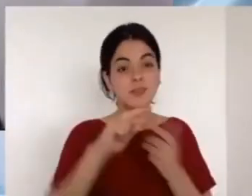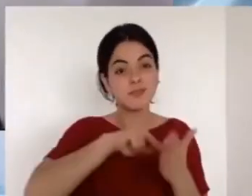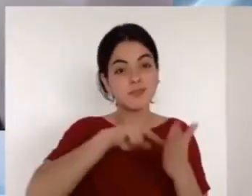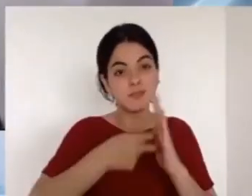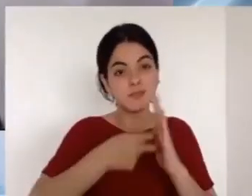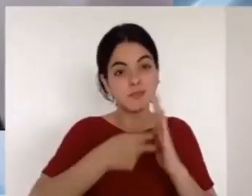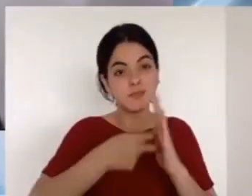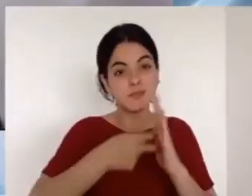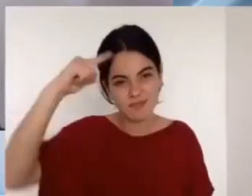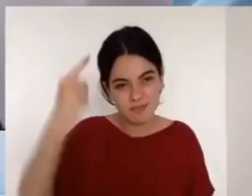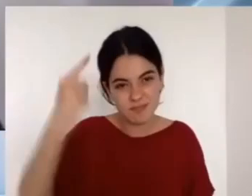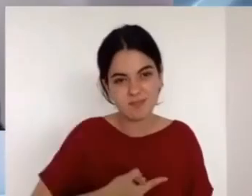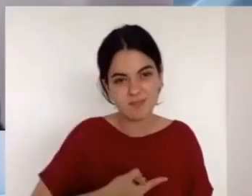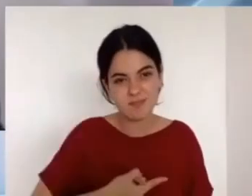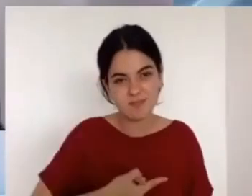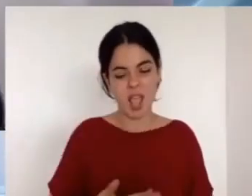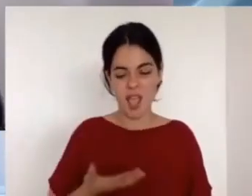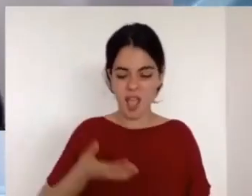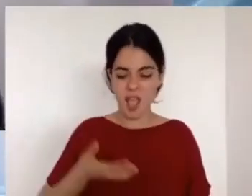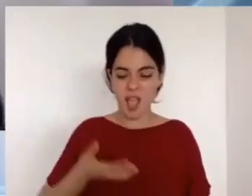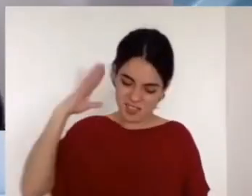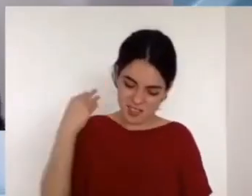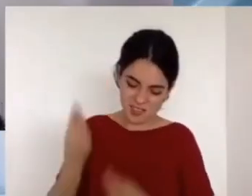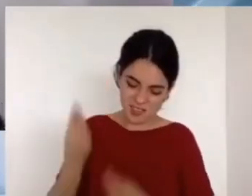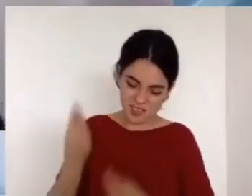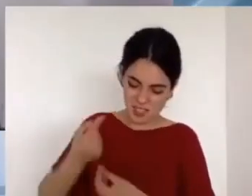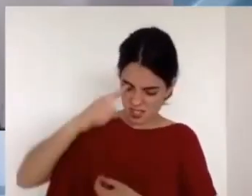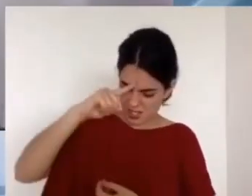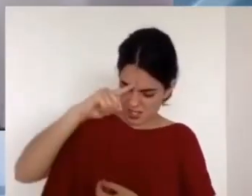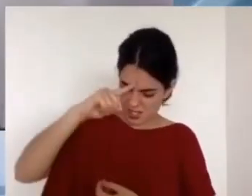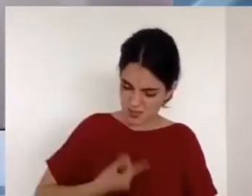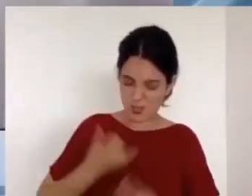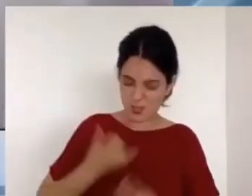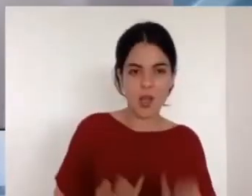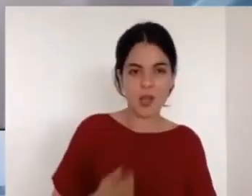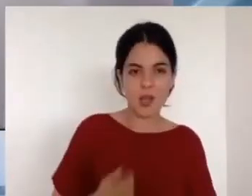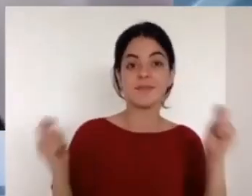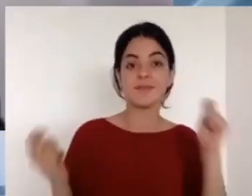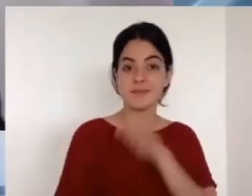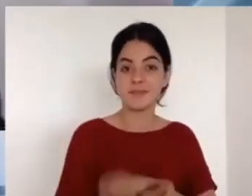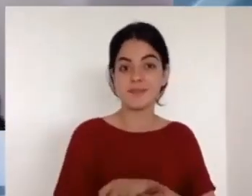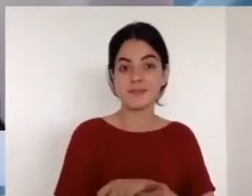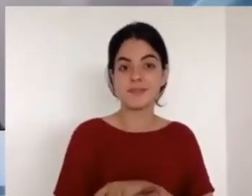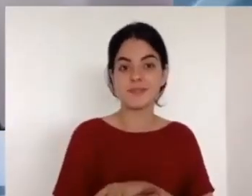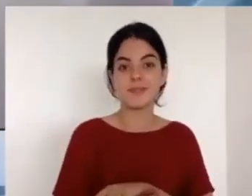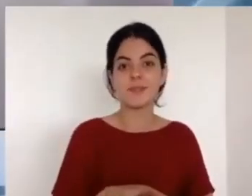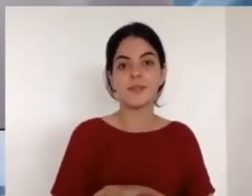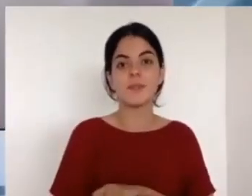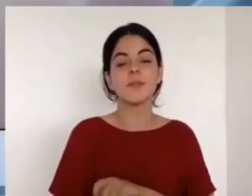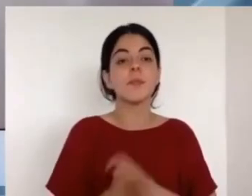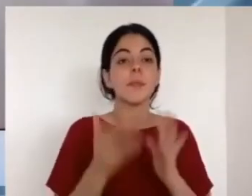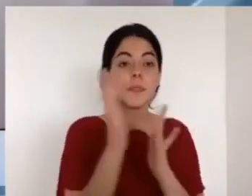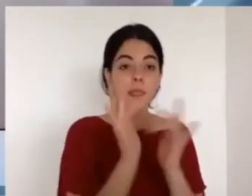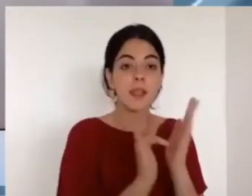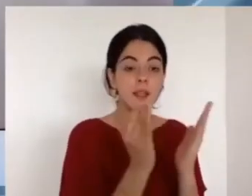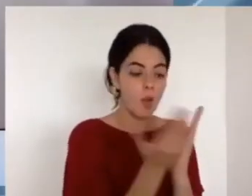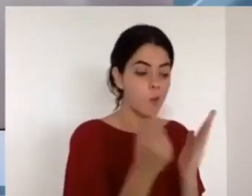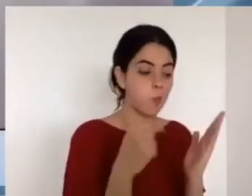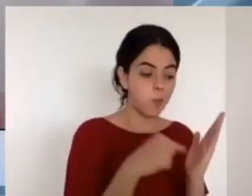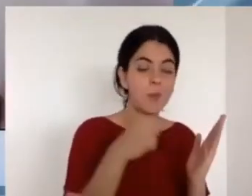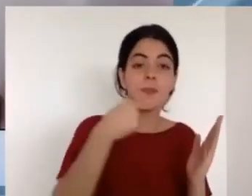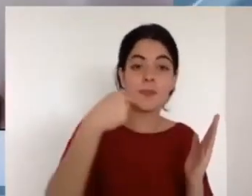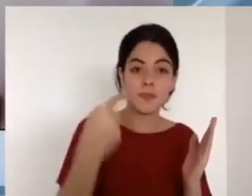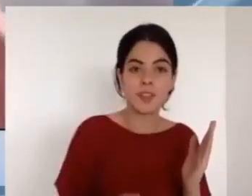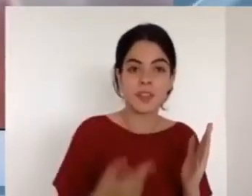en la los que son de la carne piensan en las cosas de la carne entonces eso lo podemos mejorar